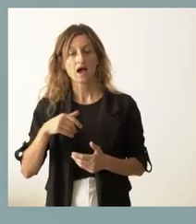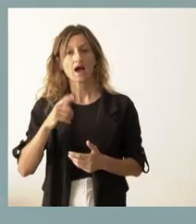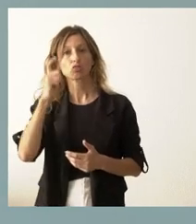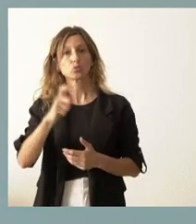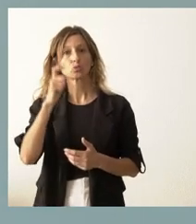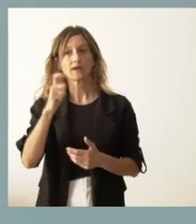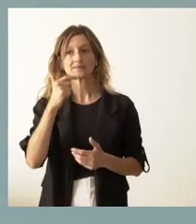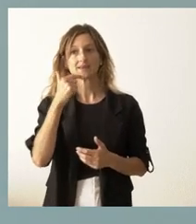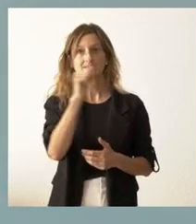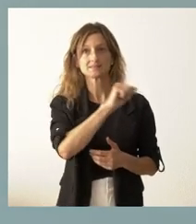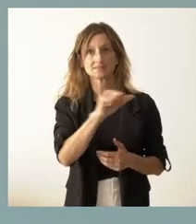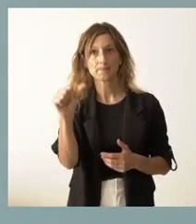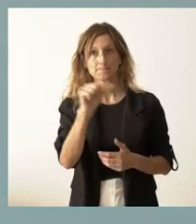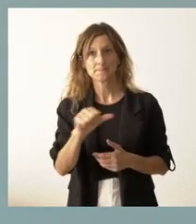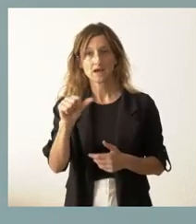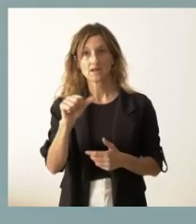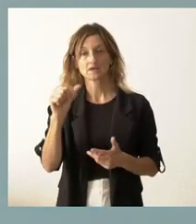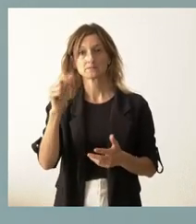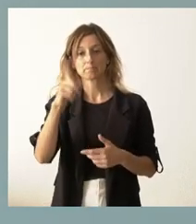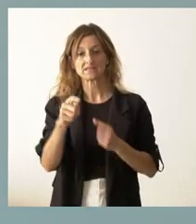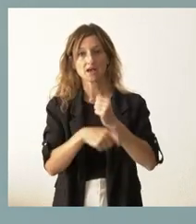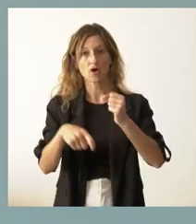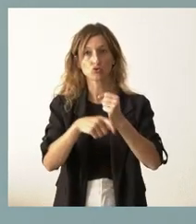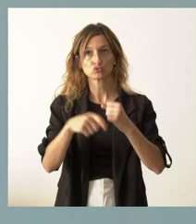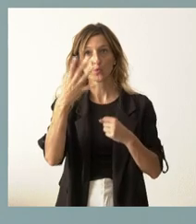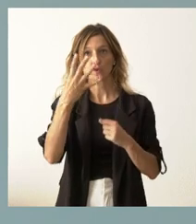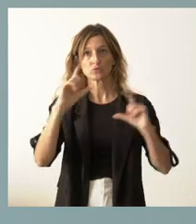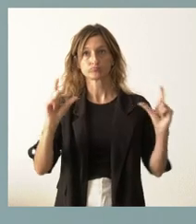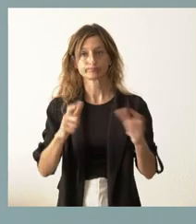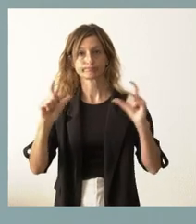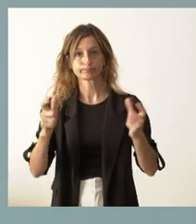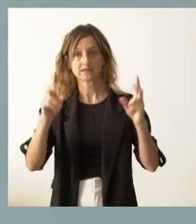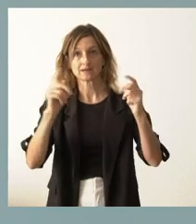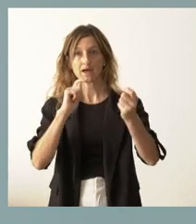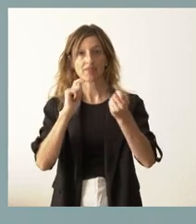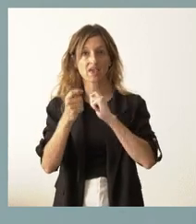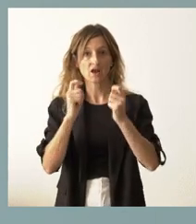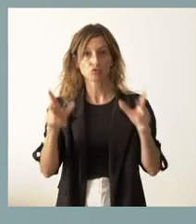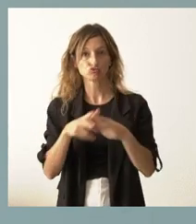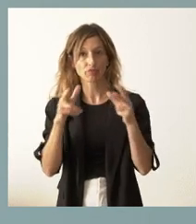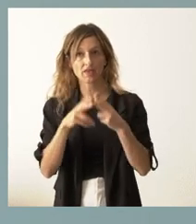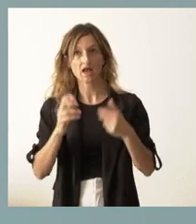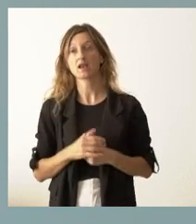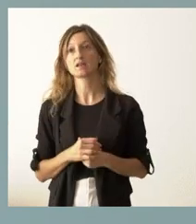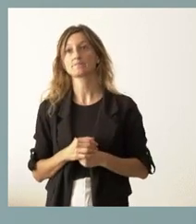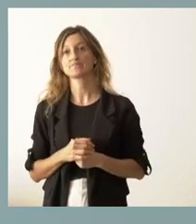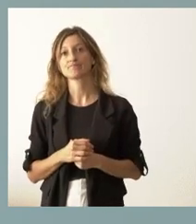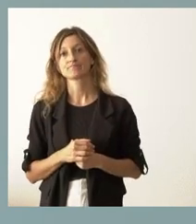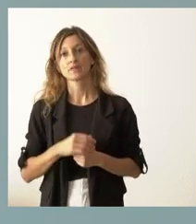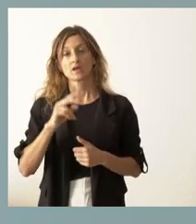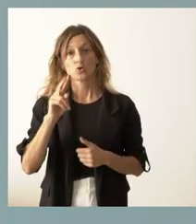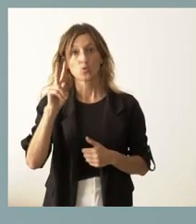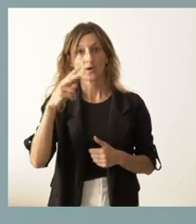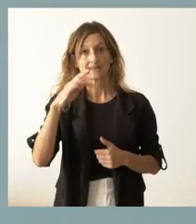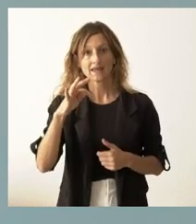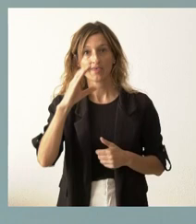estas semanas y este mes de agosto, cuatro reuniones en el ámbito del diálogo social con UGT, con